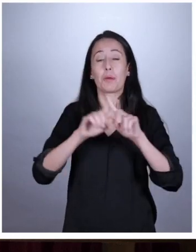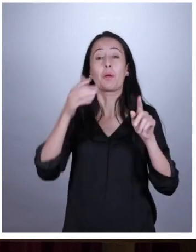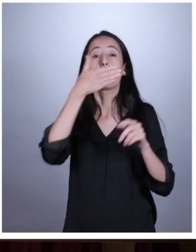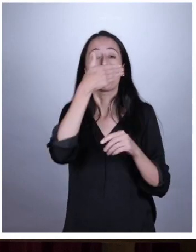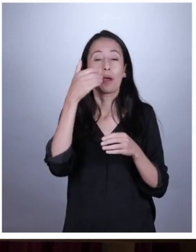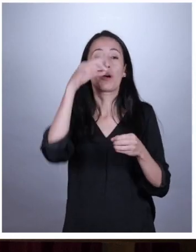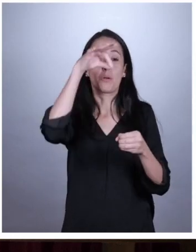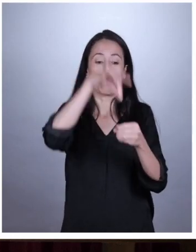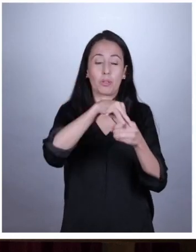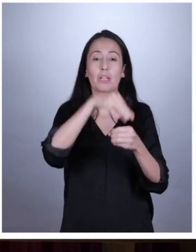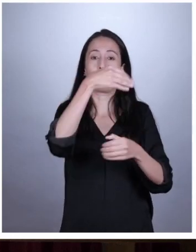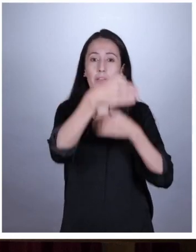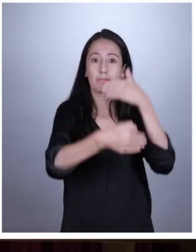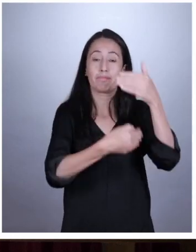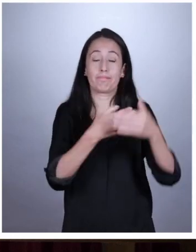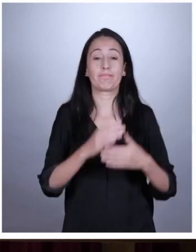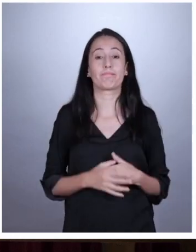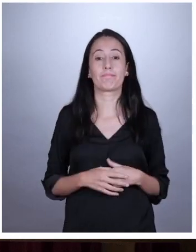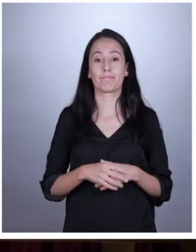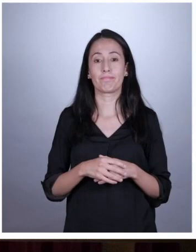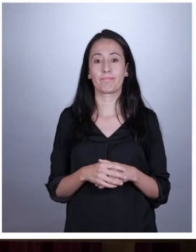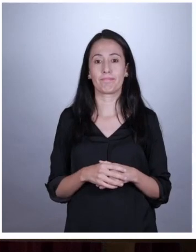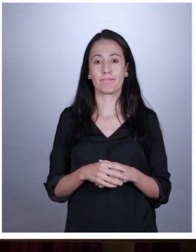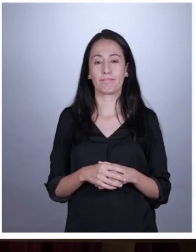es la mejor forma de gobierno que podemos tener.